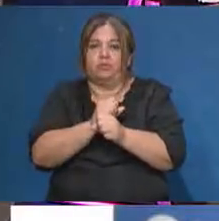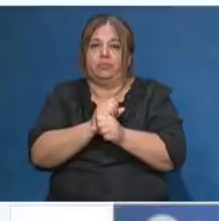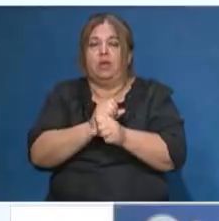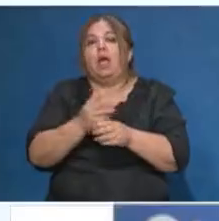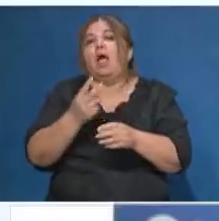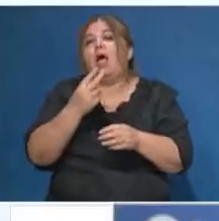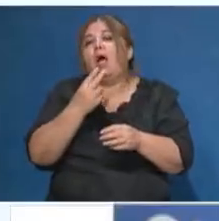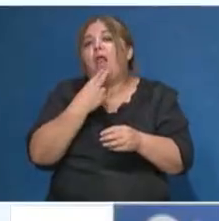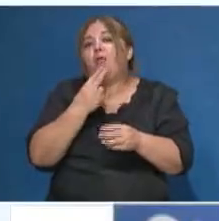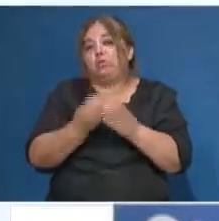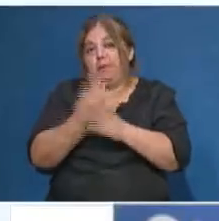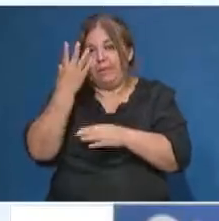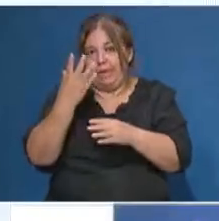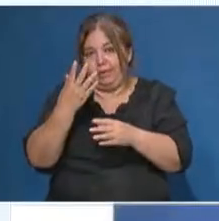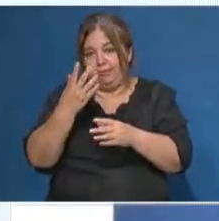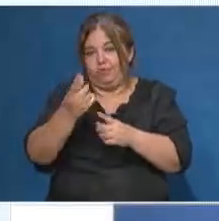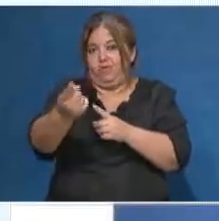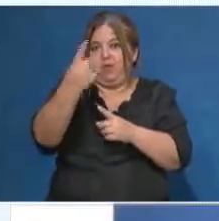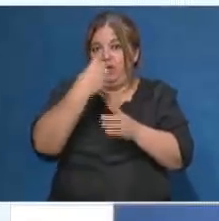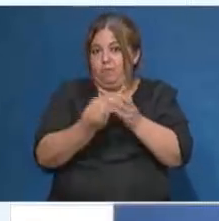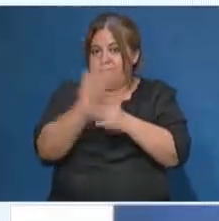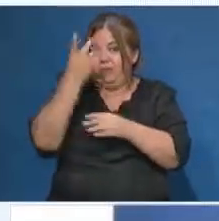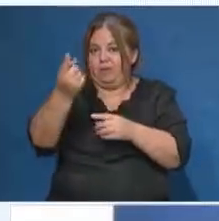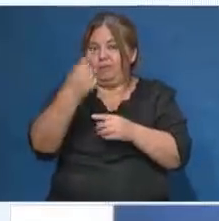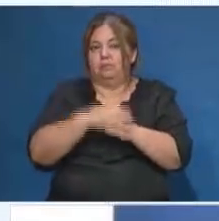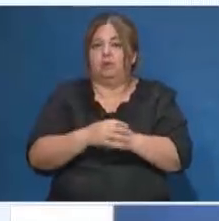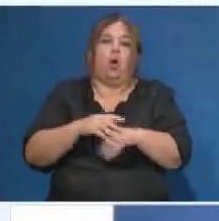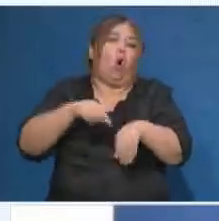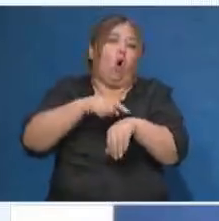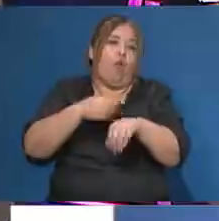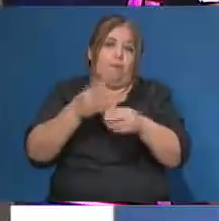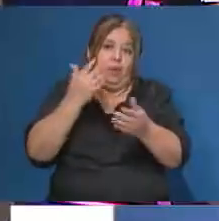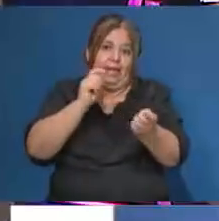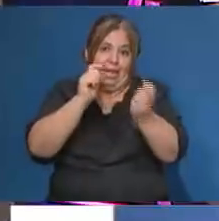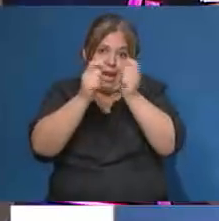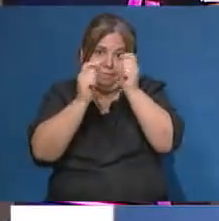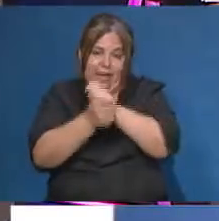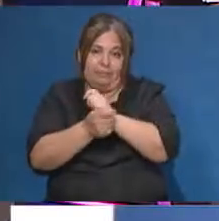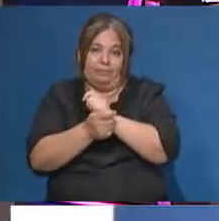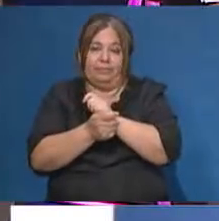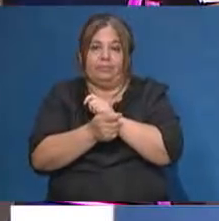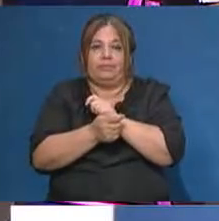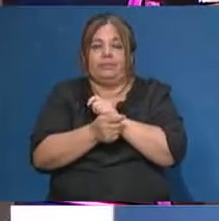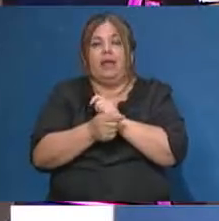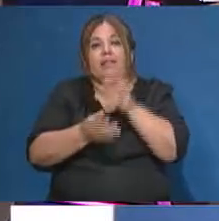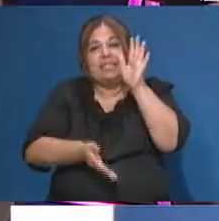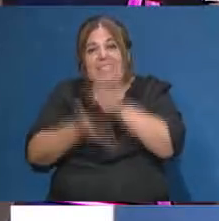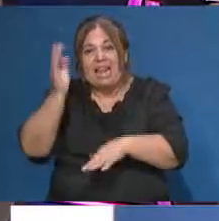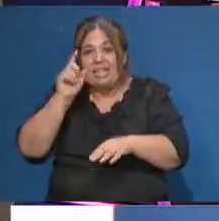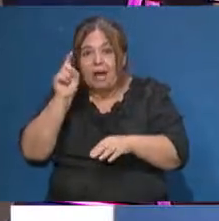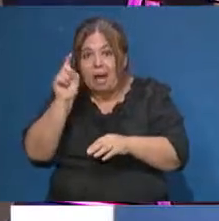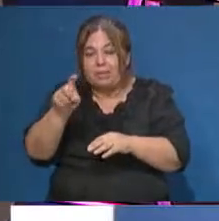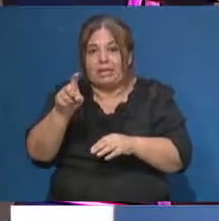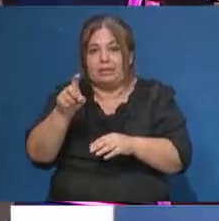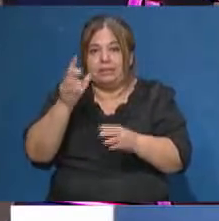era las 11 de la mañana. Podés cambiar el horario para poder programar. tocas en ese botón que dice salida, y